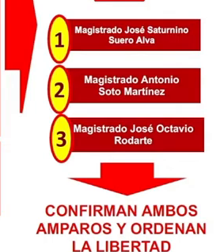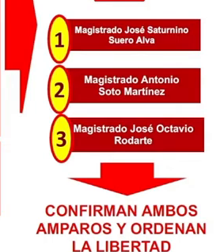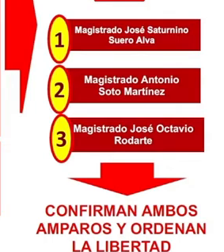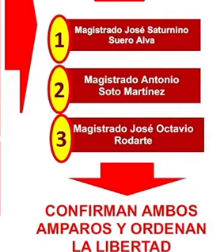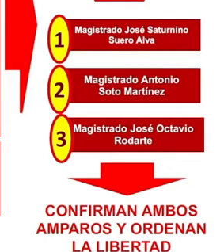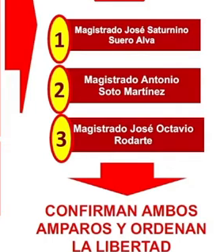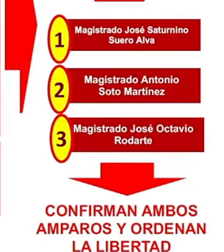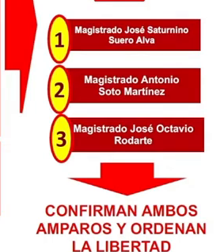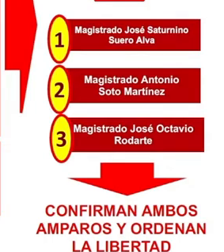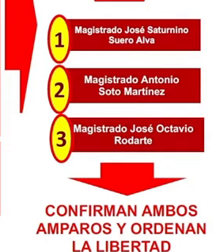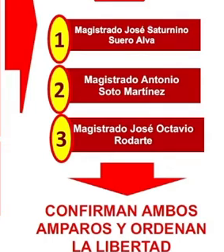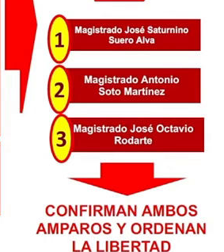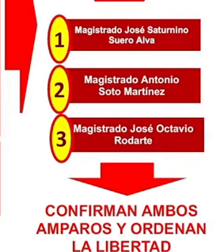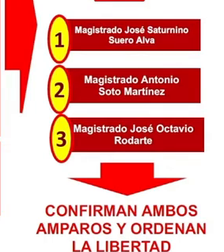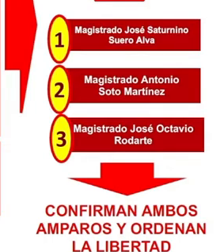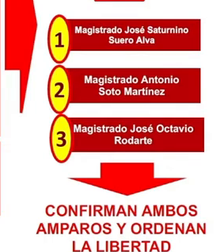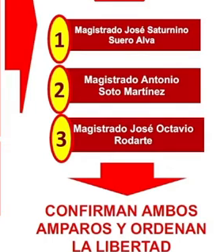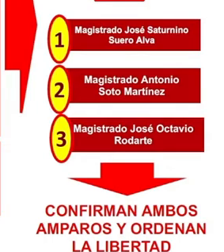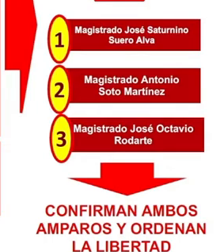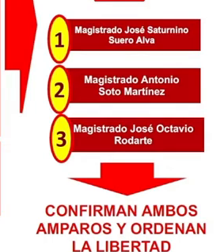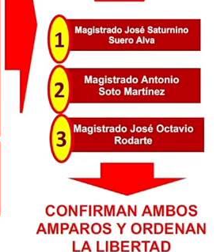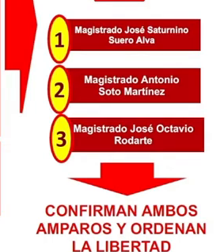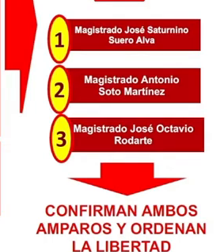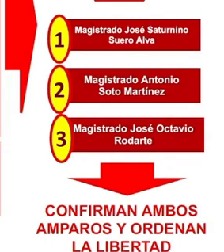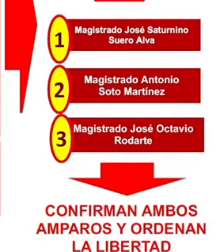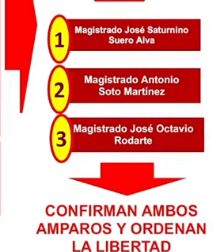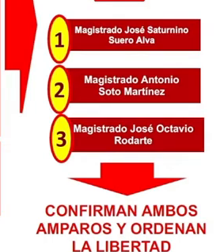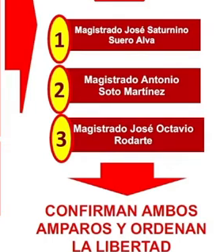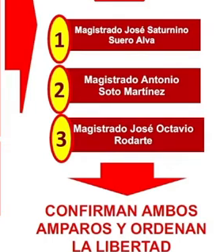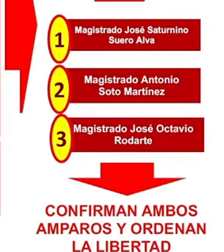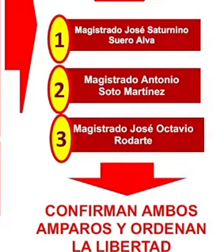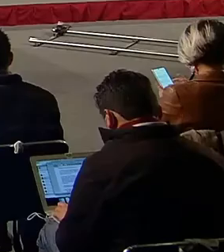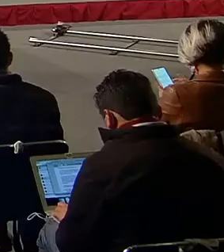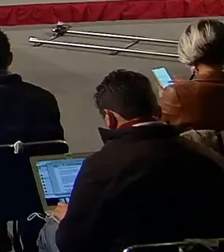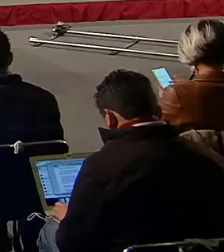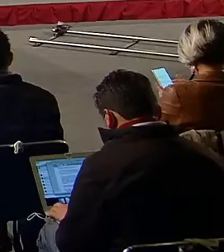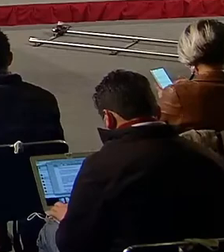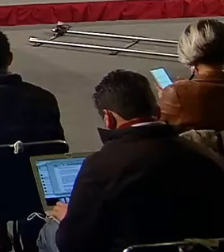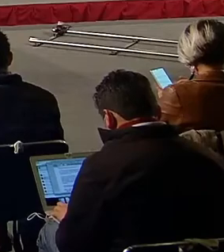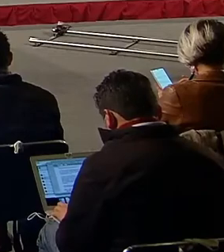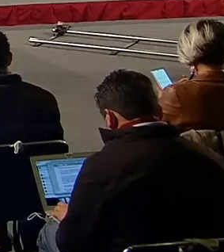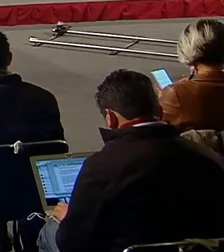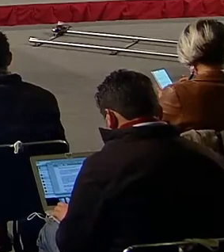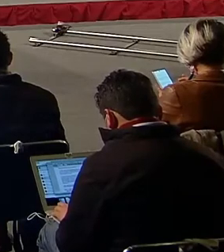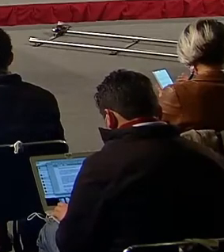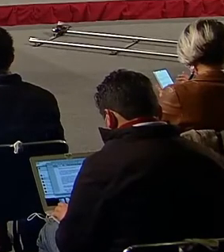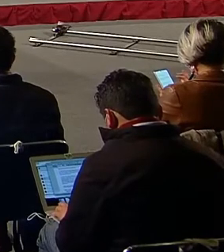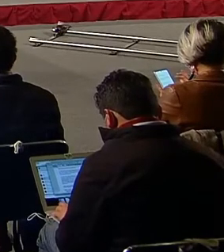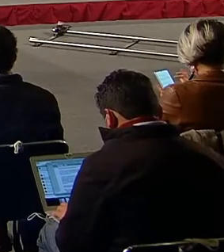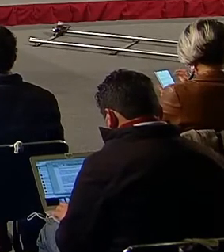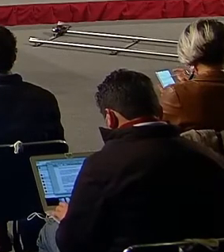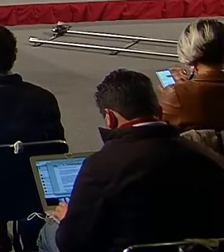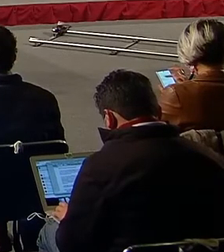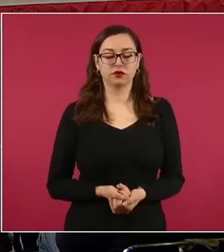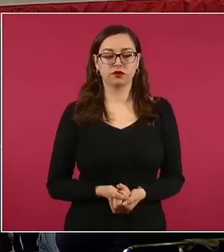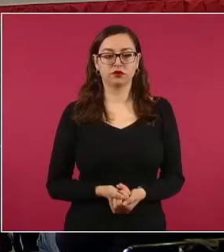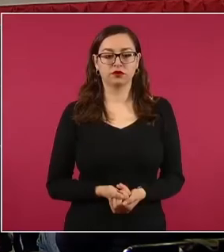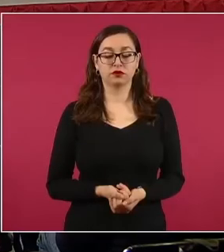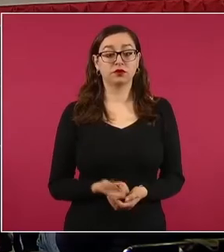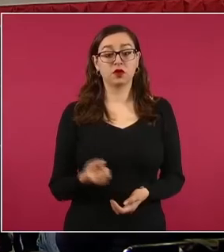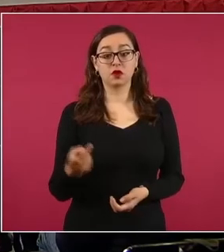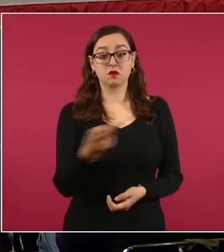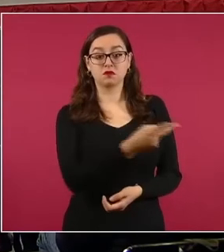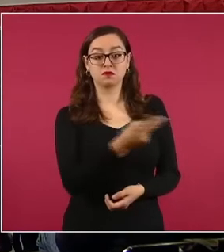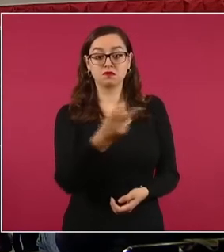y en ambos casos se confirma el amparo, con lo cual quedaron impunes estos hechos y ya